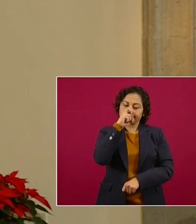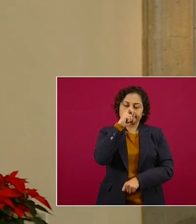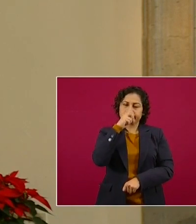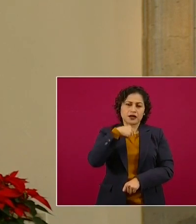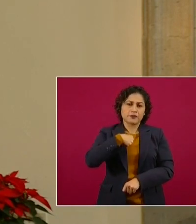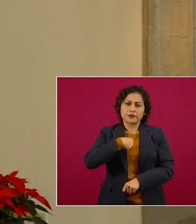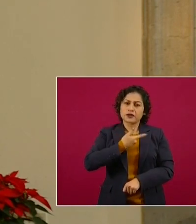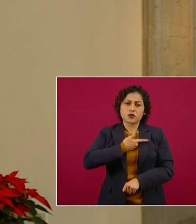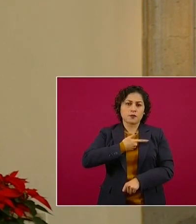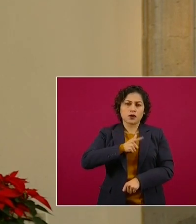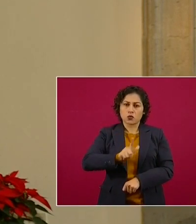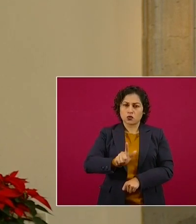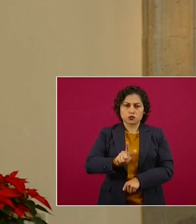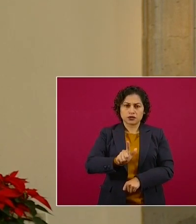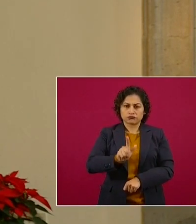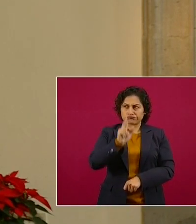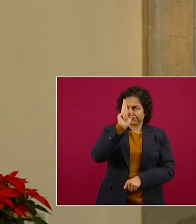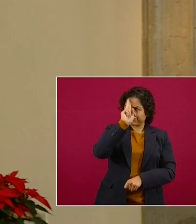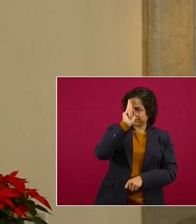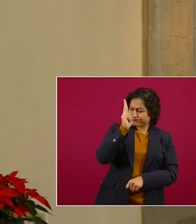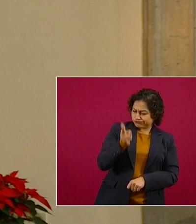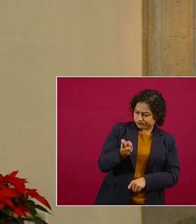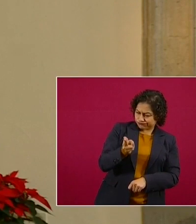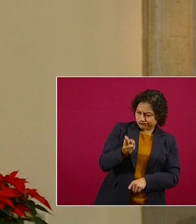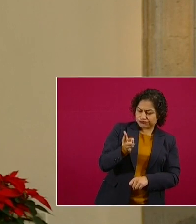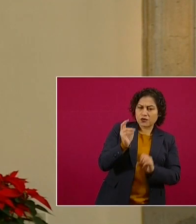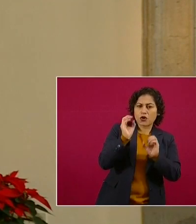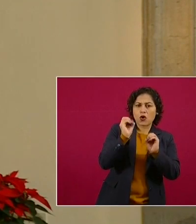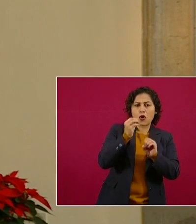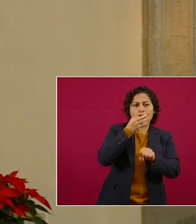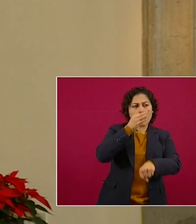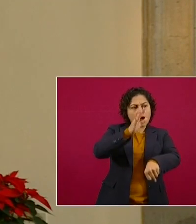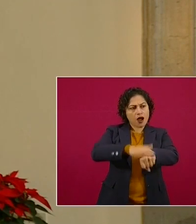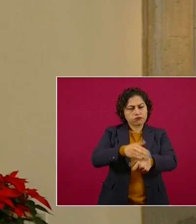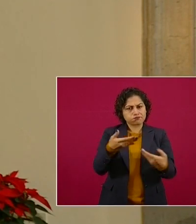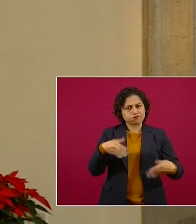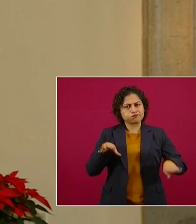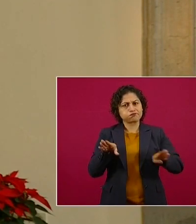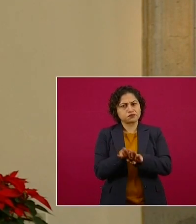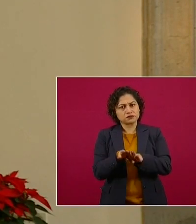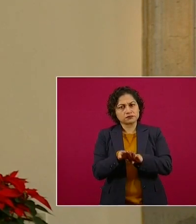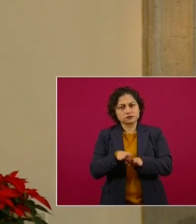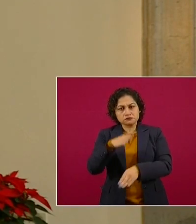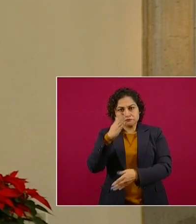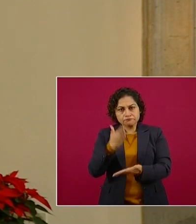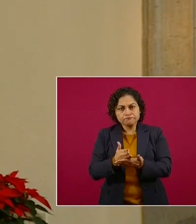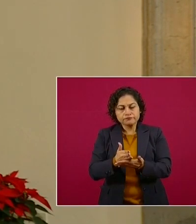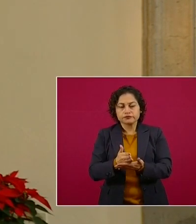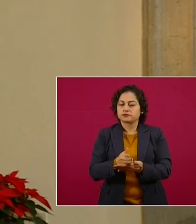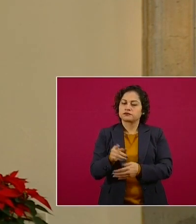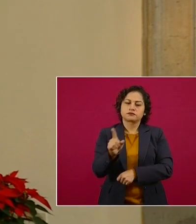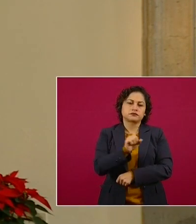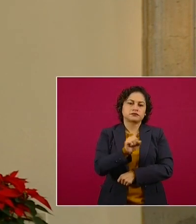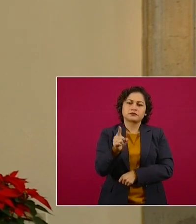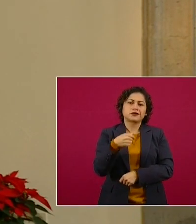o el toque de queda. La parecer